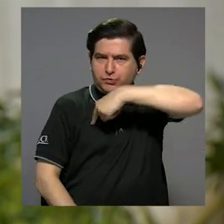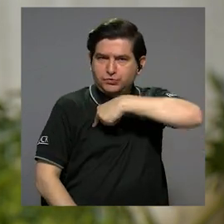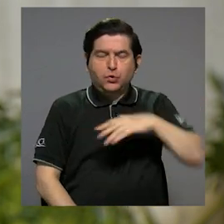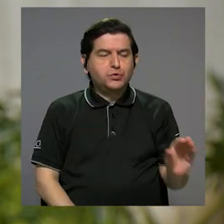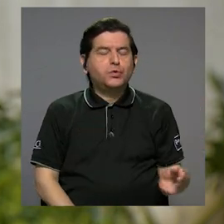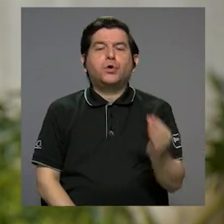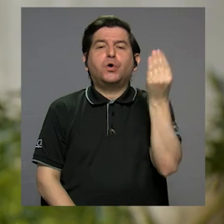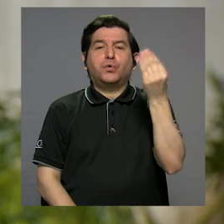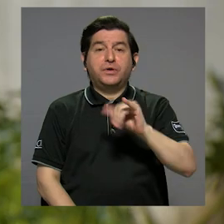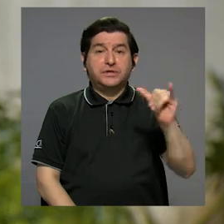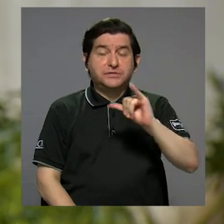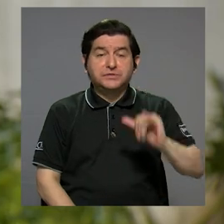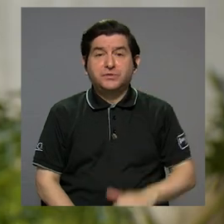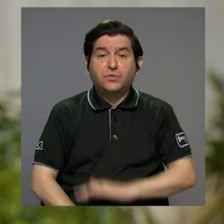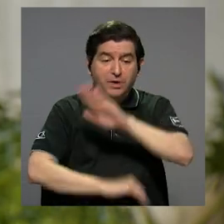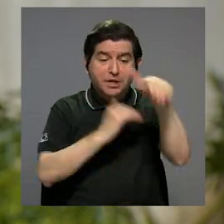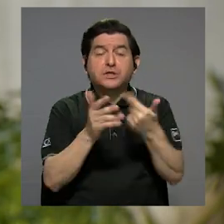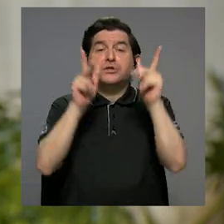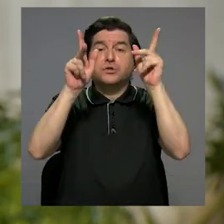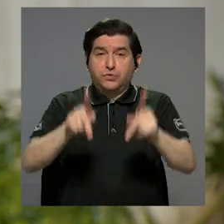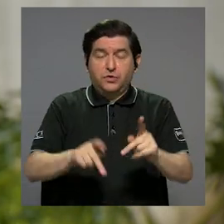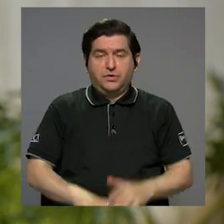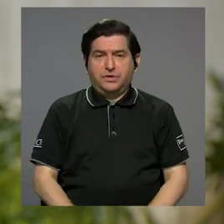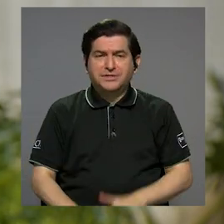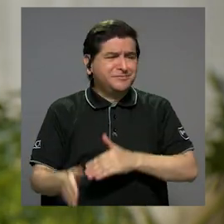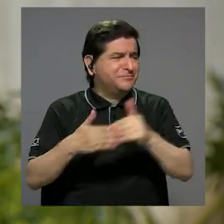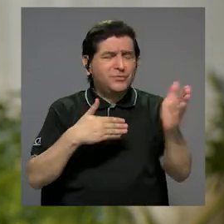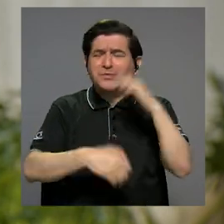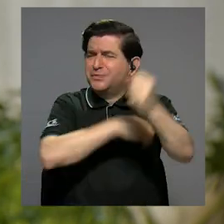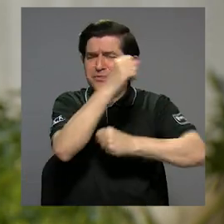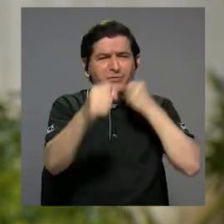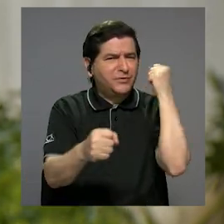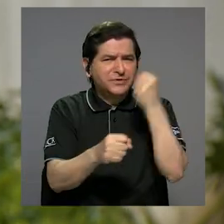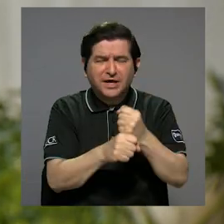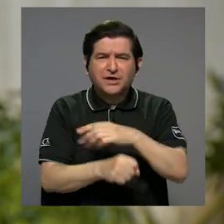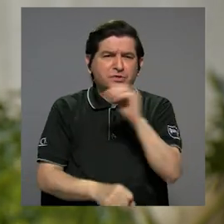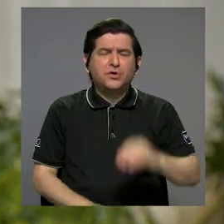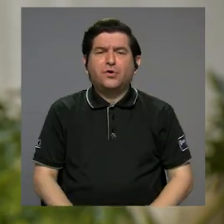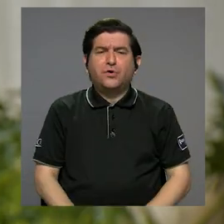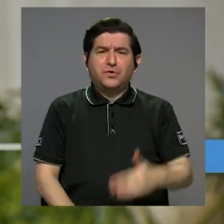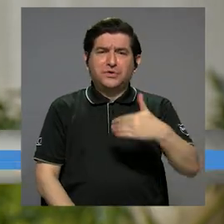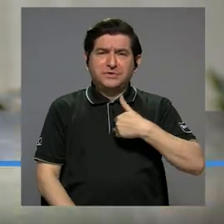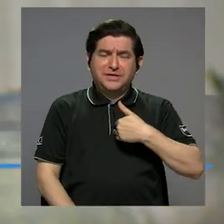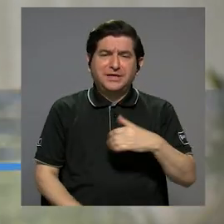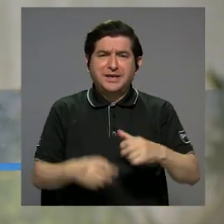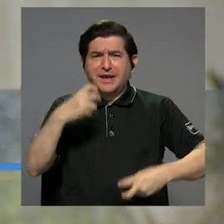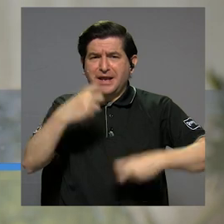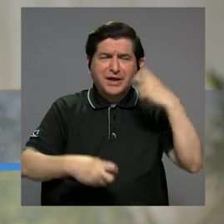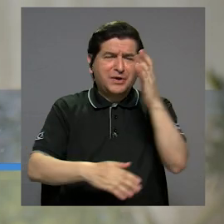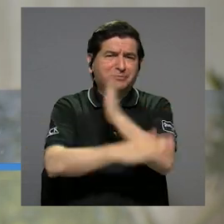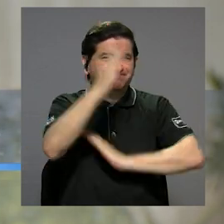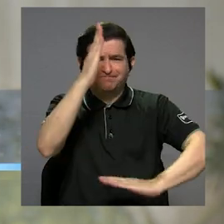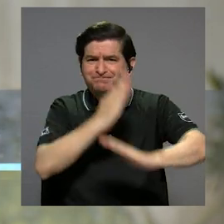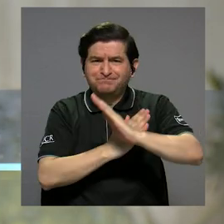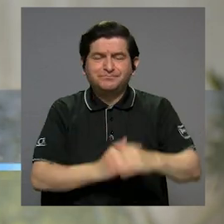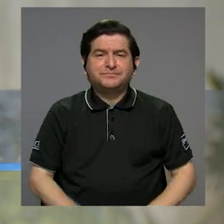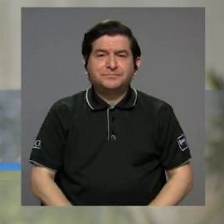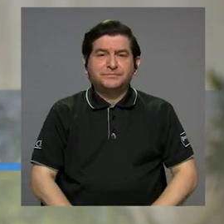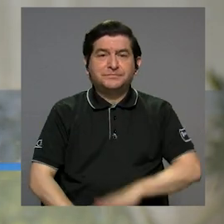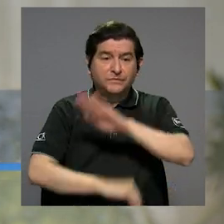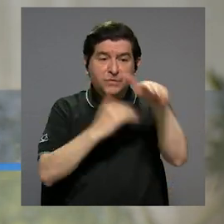nosotros como jóvenes, sino también a todas las personas, sin importar su edad, sin importar si tienen algún problema de discapacidad.